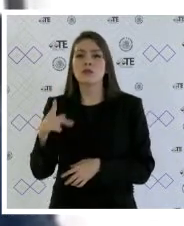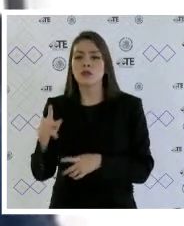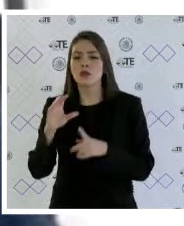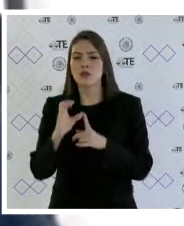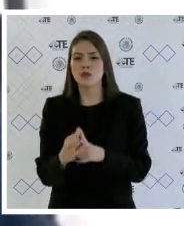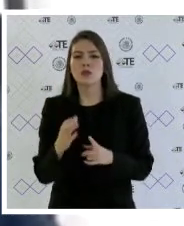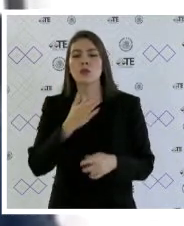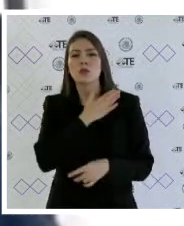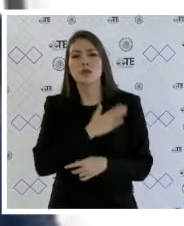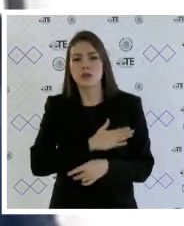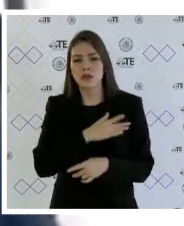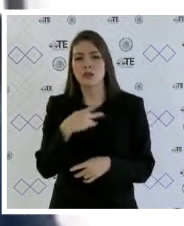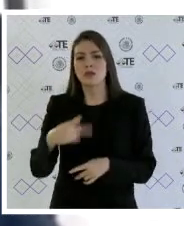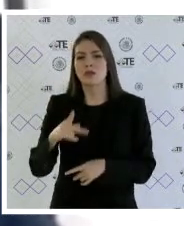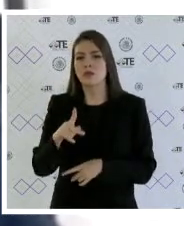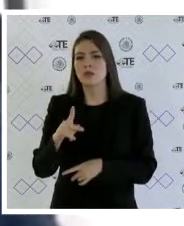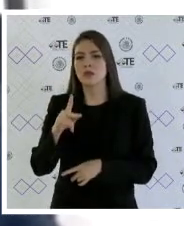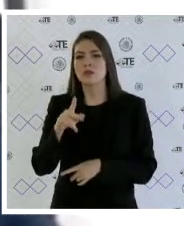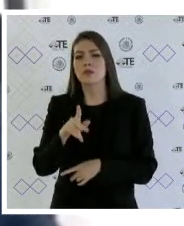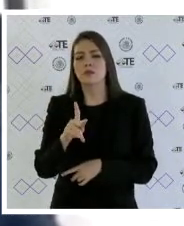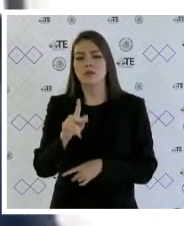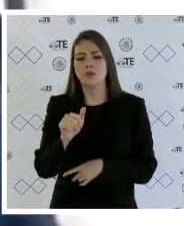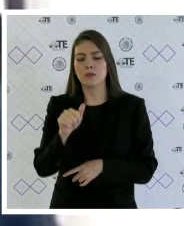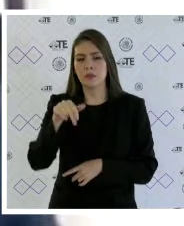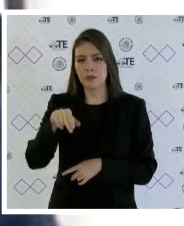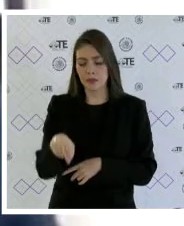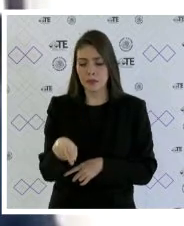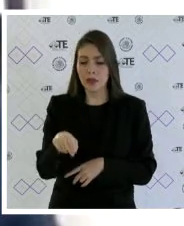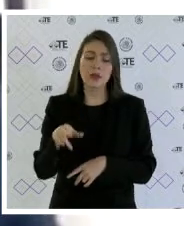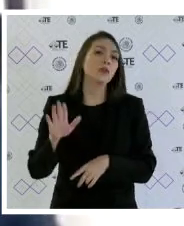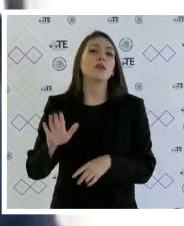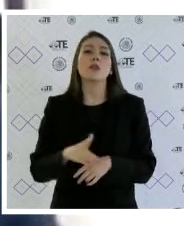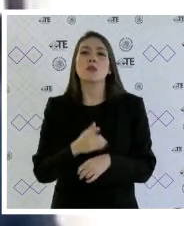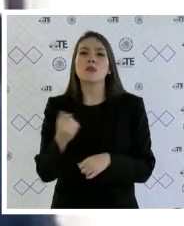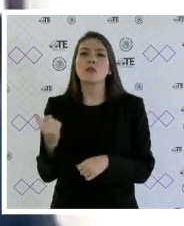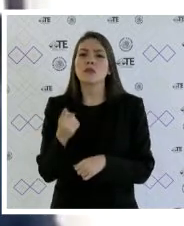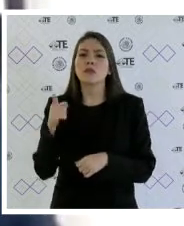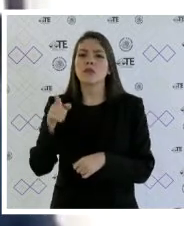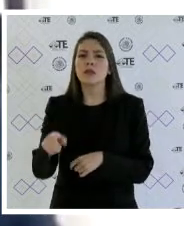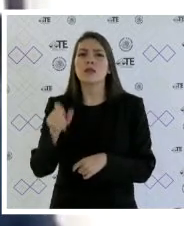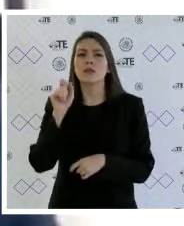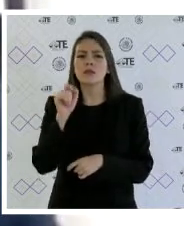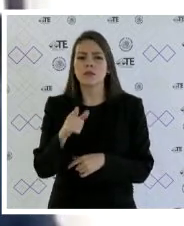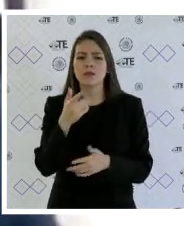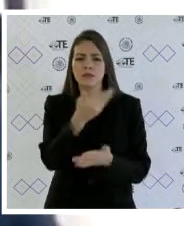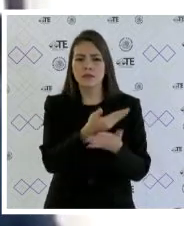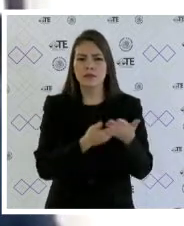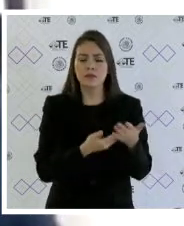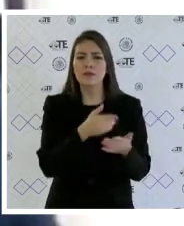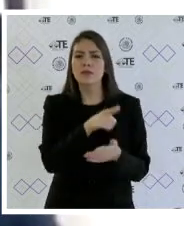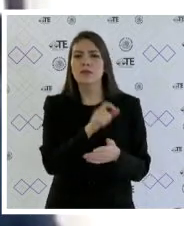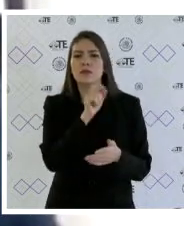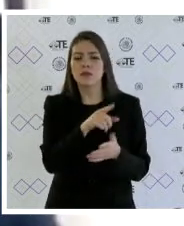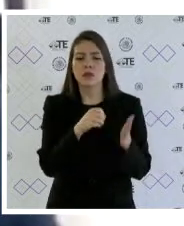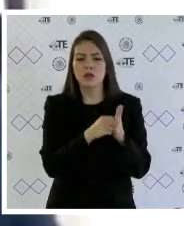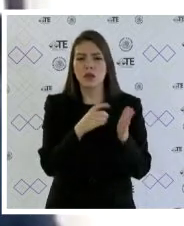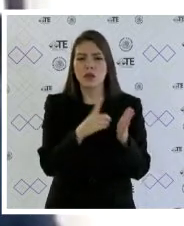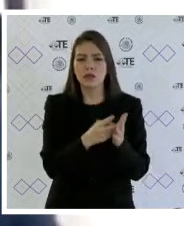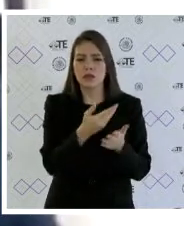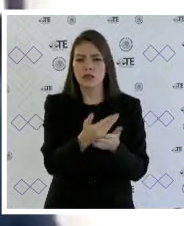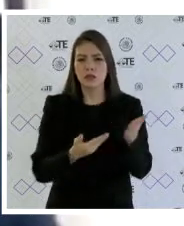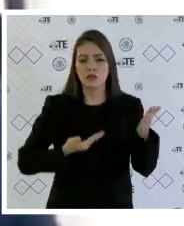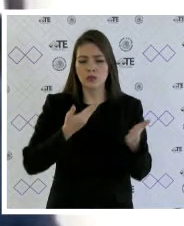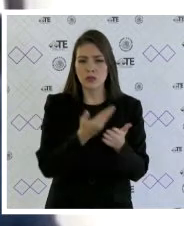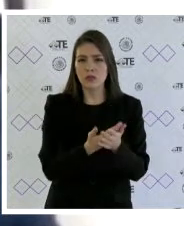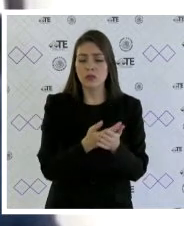del Partido Acción Nacional, en la cual confirmaron los actos por los que, respectivamente, desecharon la solicitud presentada por la parte